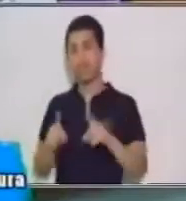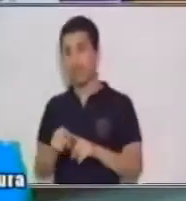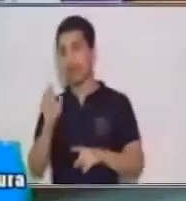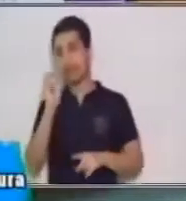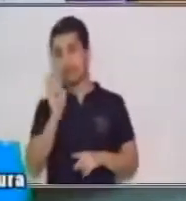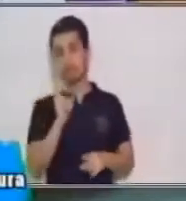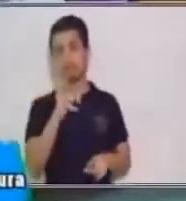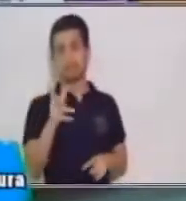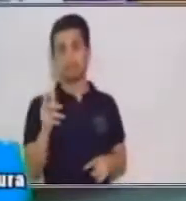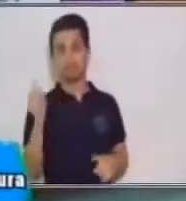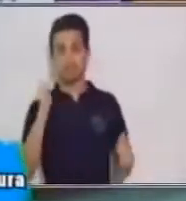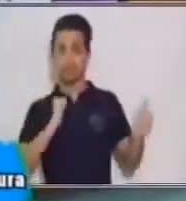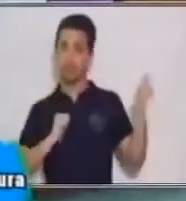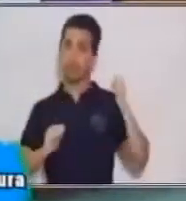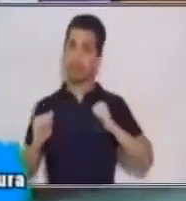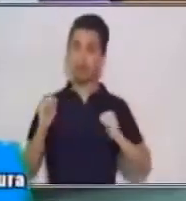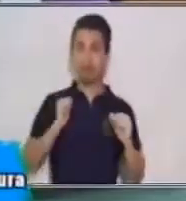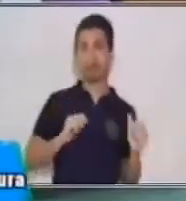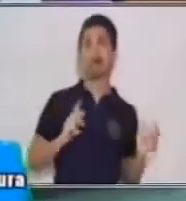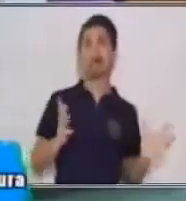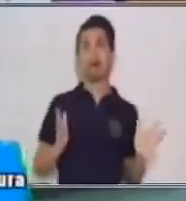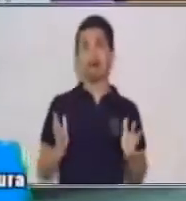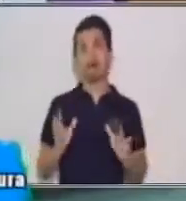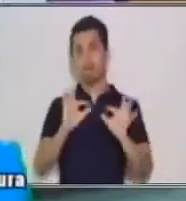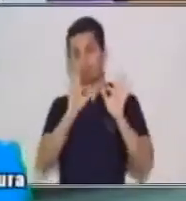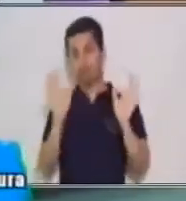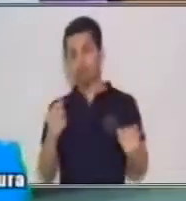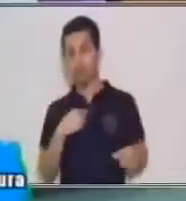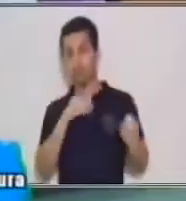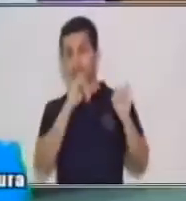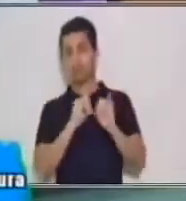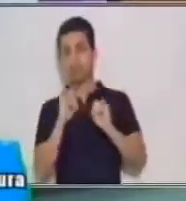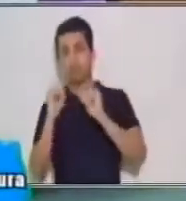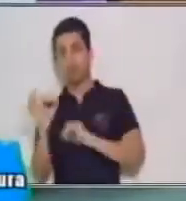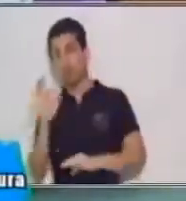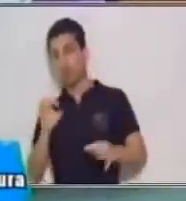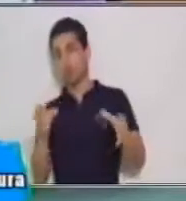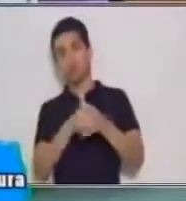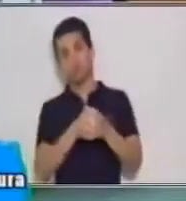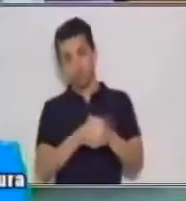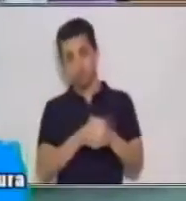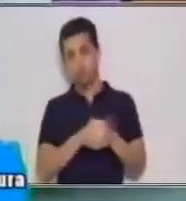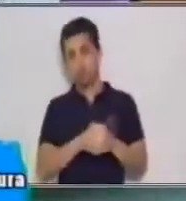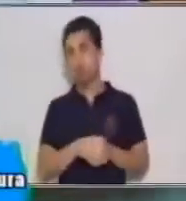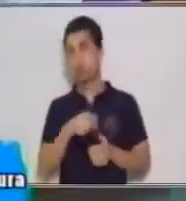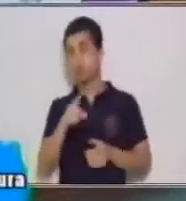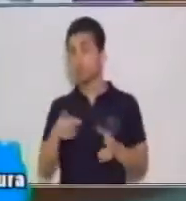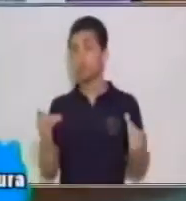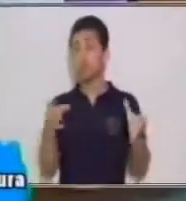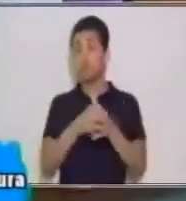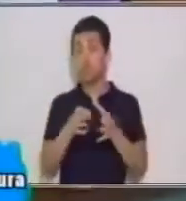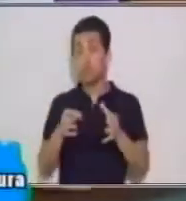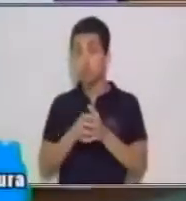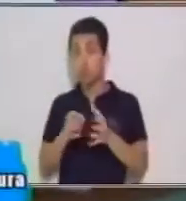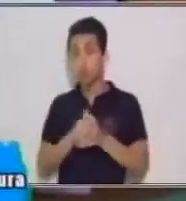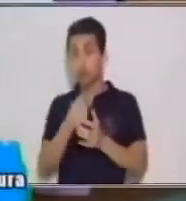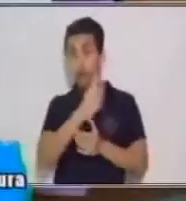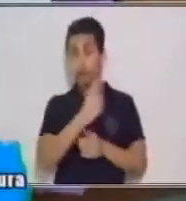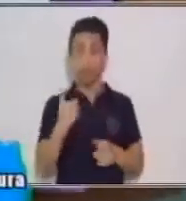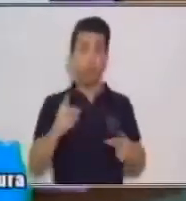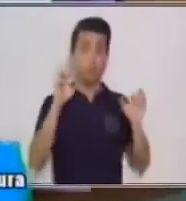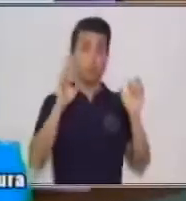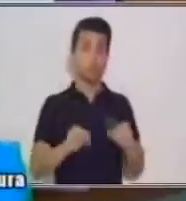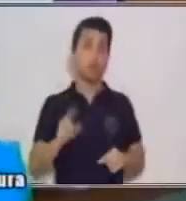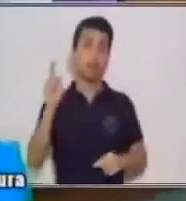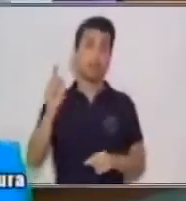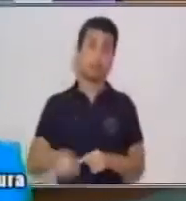dramatización la puedes hacer de forma individual o grupal. Si es grupal, cada persona debe de tener